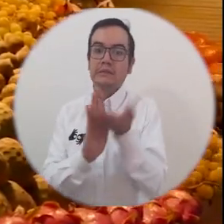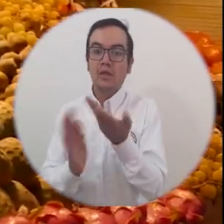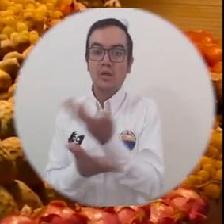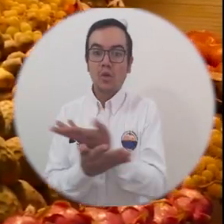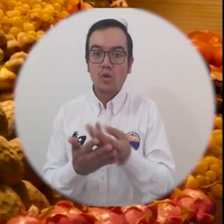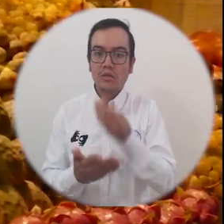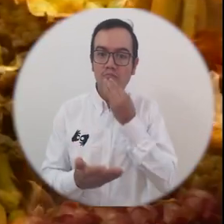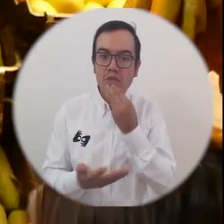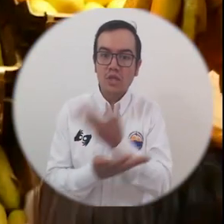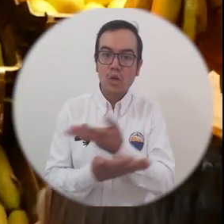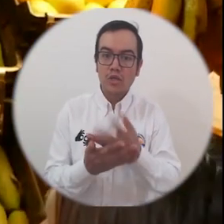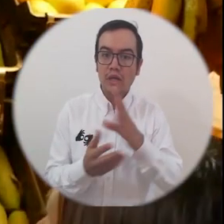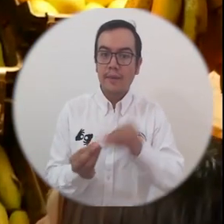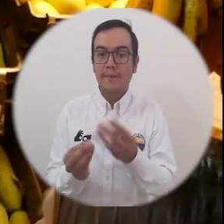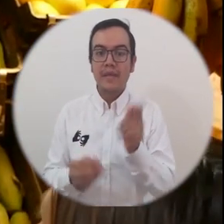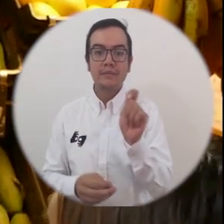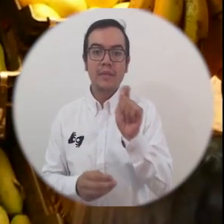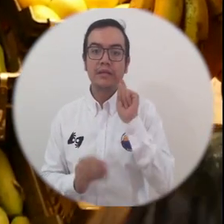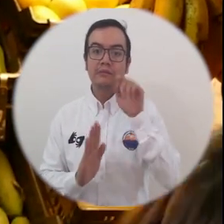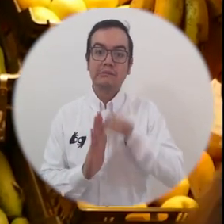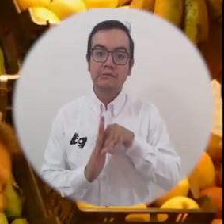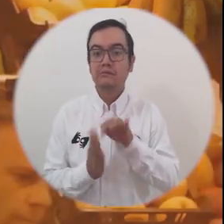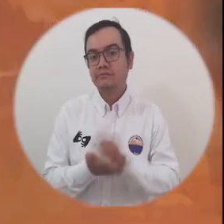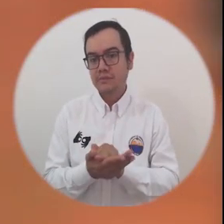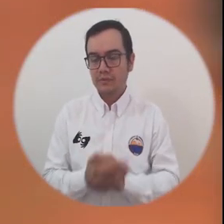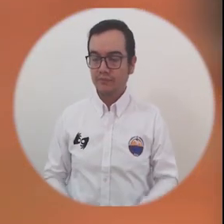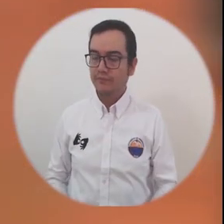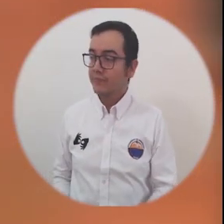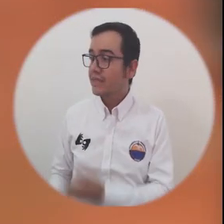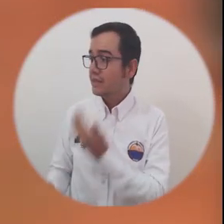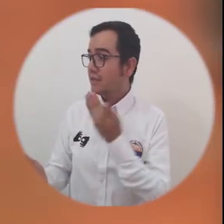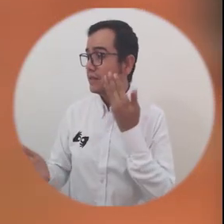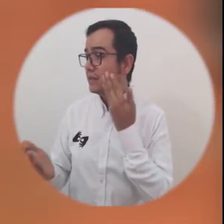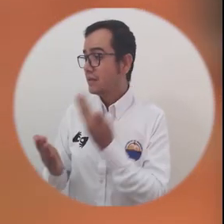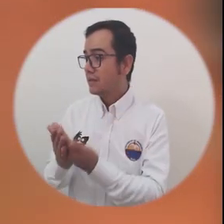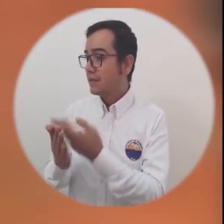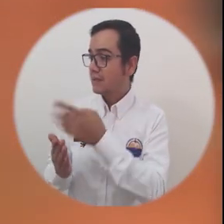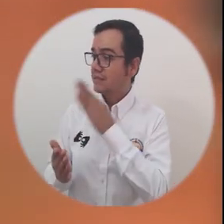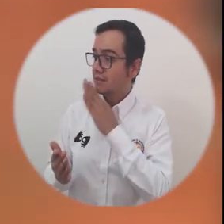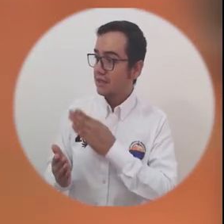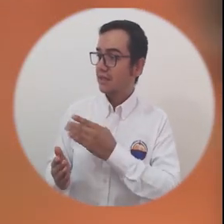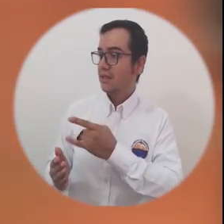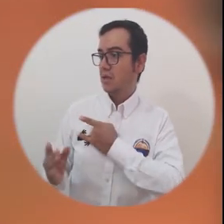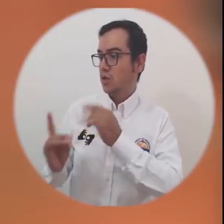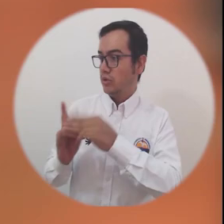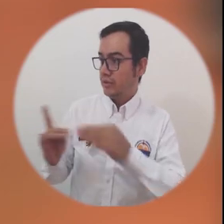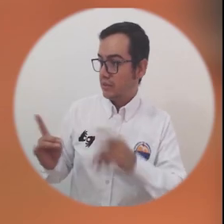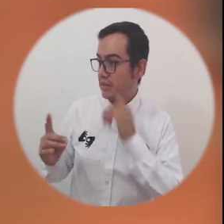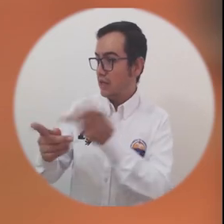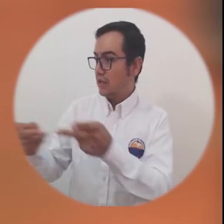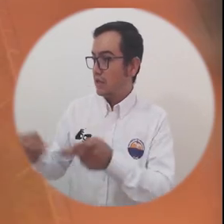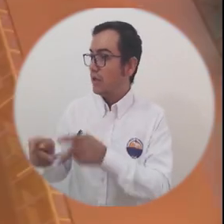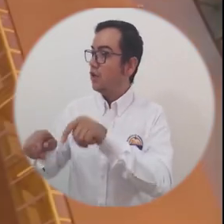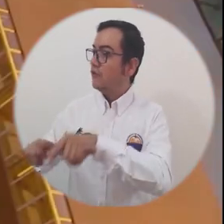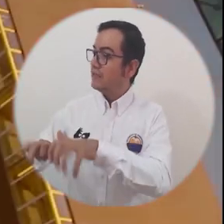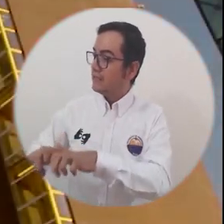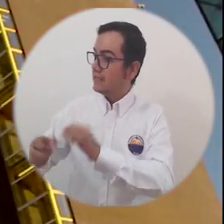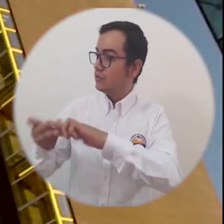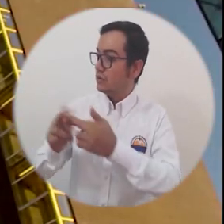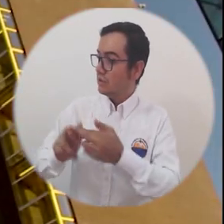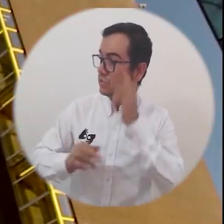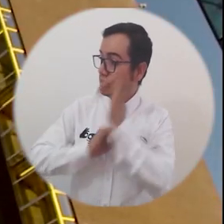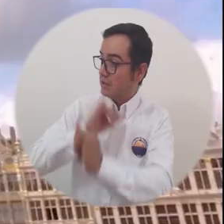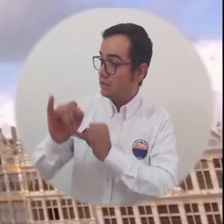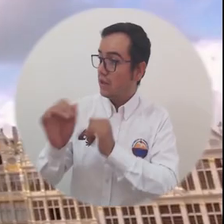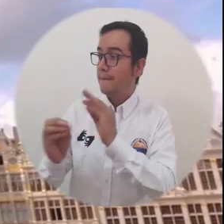básicos y la devaluación del peso gracias a la universidad a oficina relaciones internacionales al rector pablo vera porque